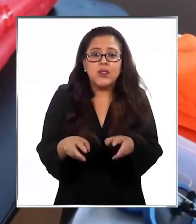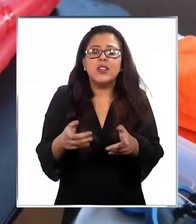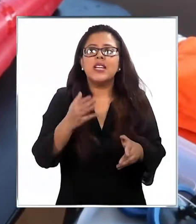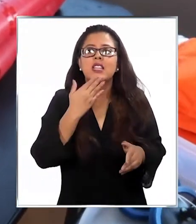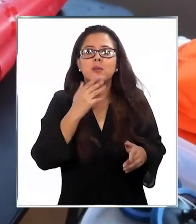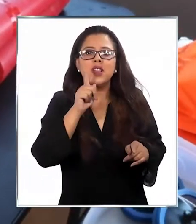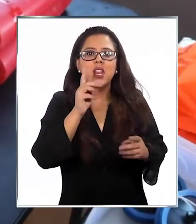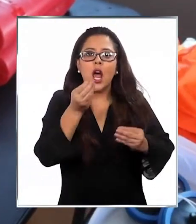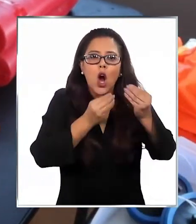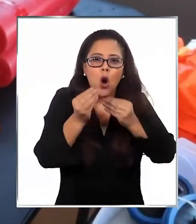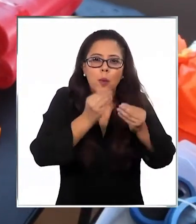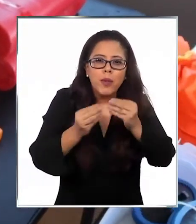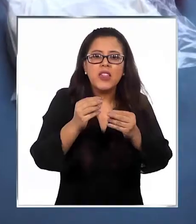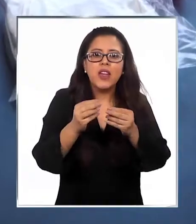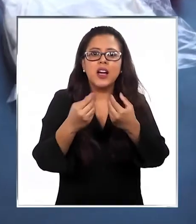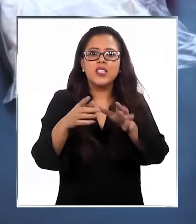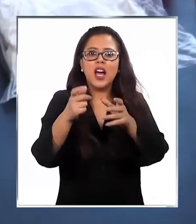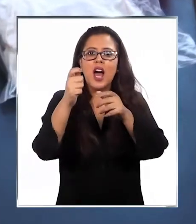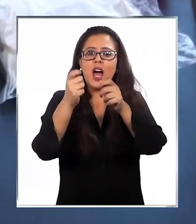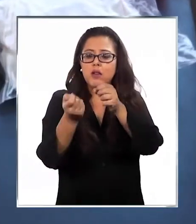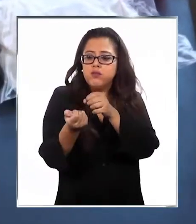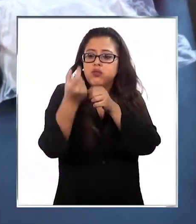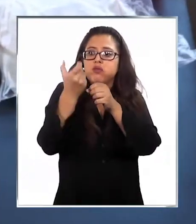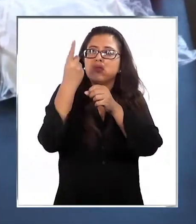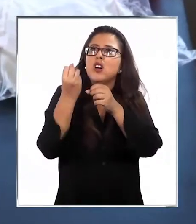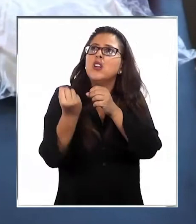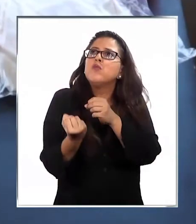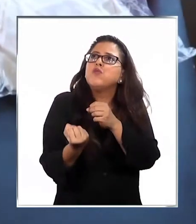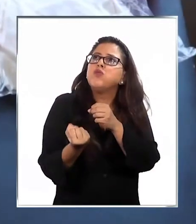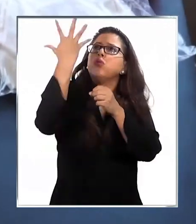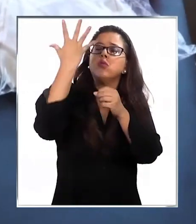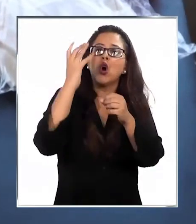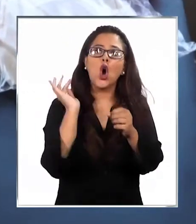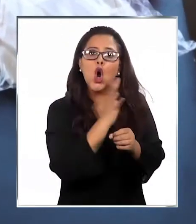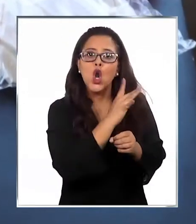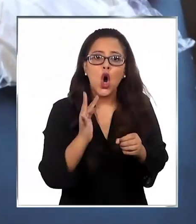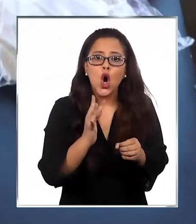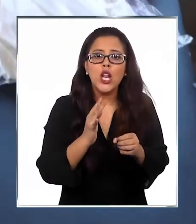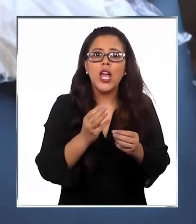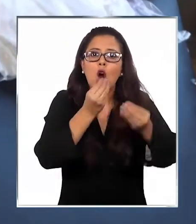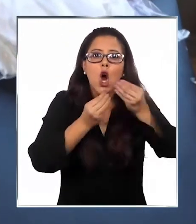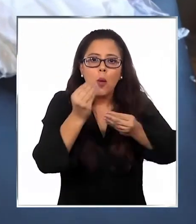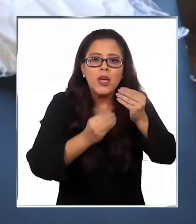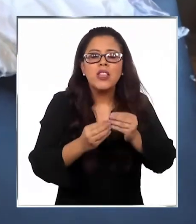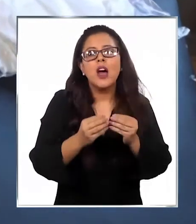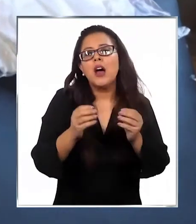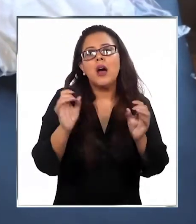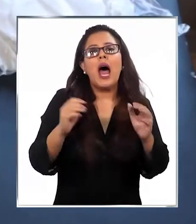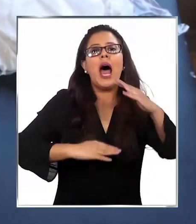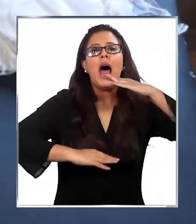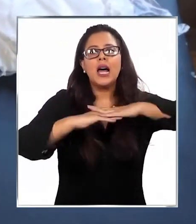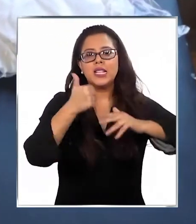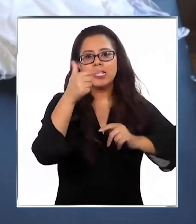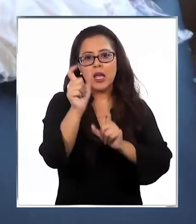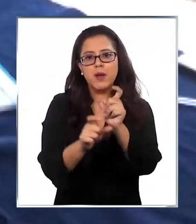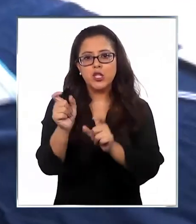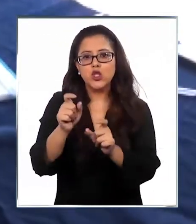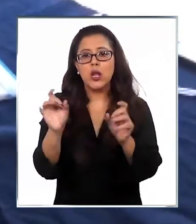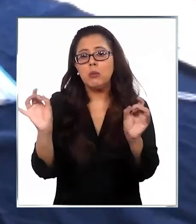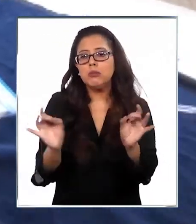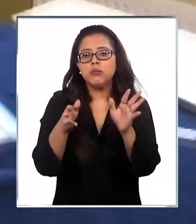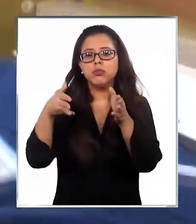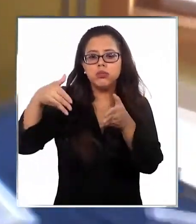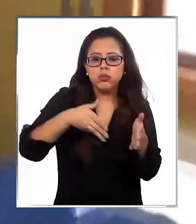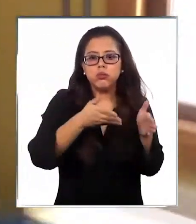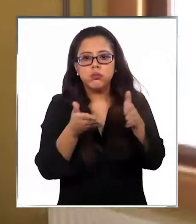bengalas y raciones de alimento para la supervivencia hasta de seis personas que se encuentren en situación de naufragio. La